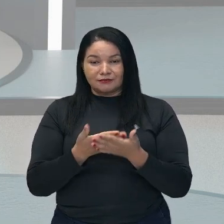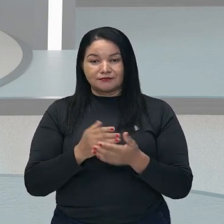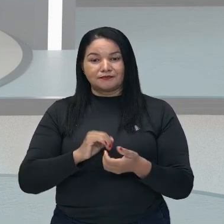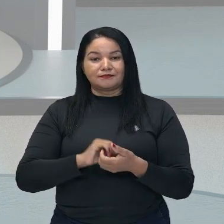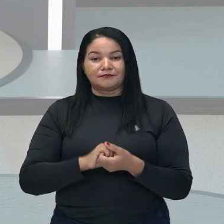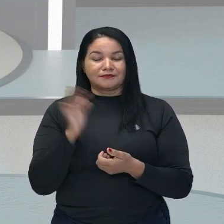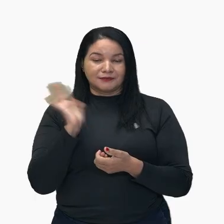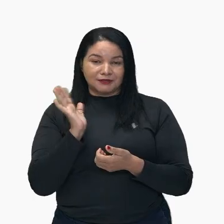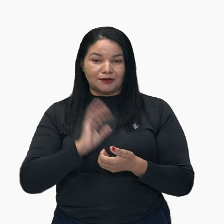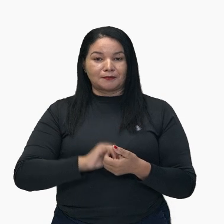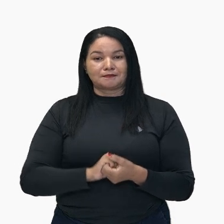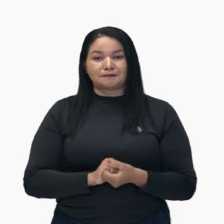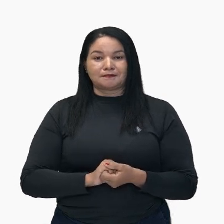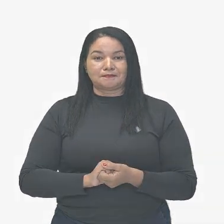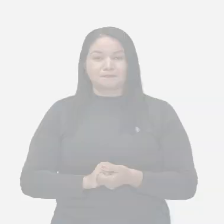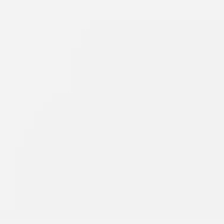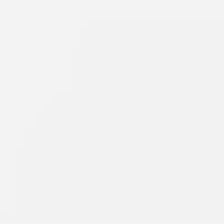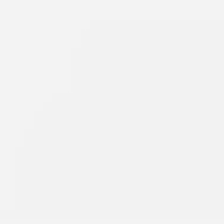Hasta luego!